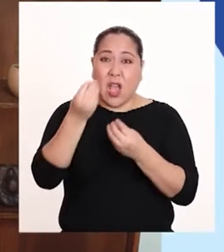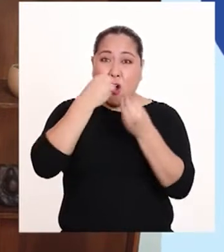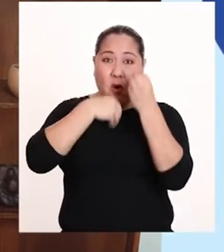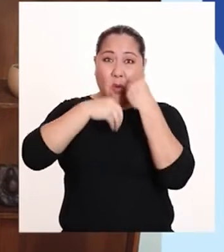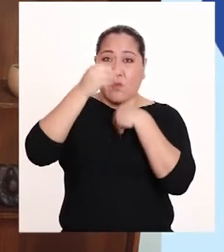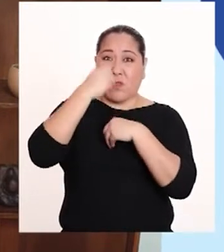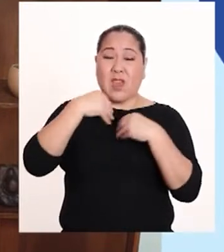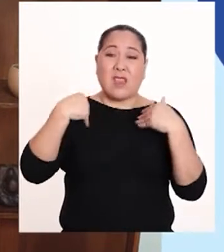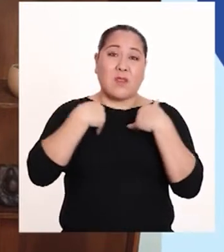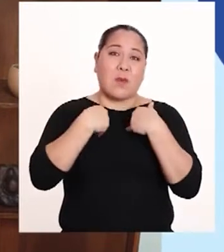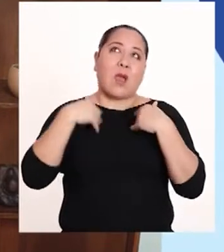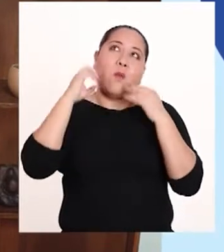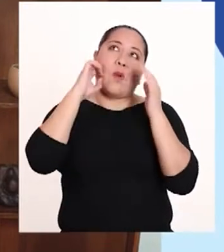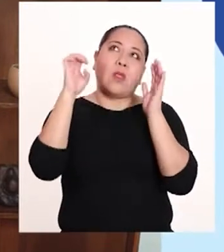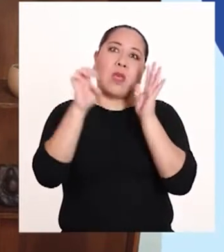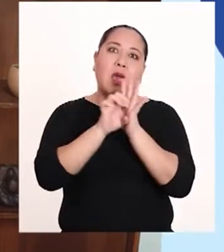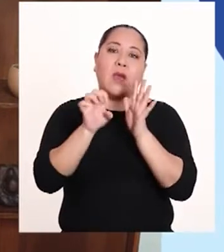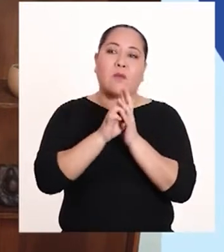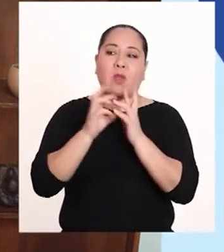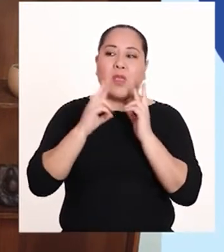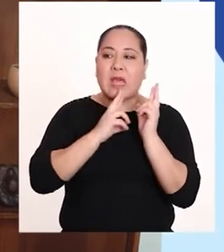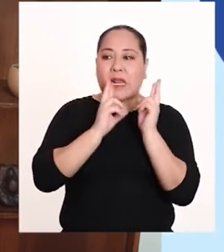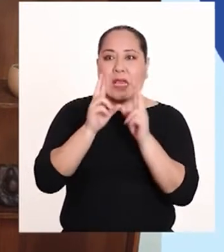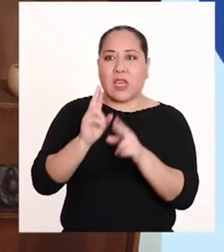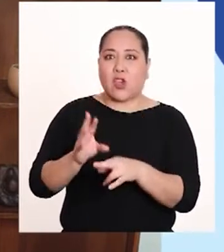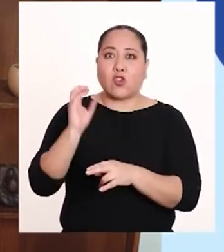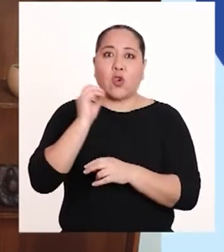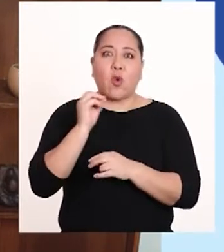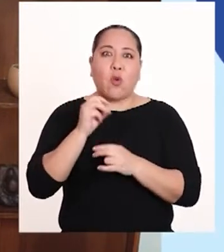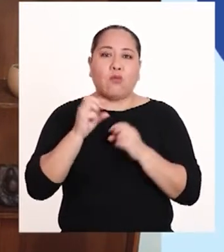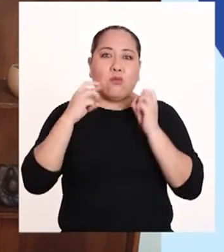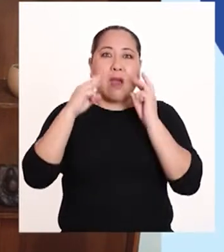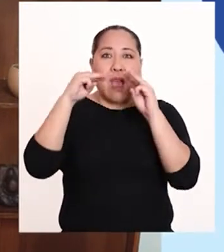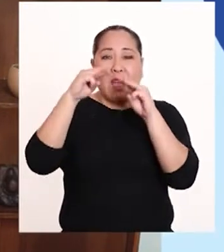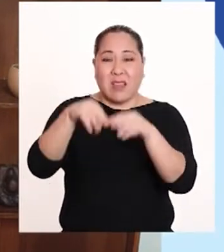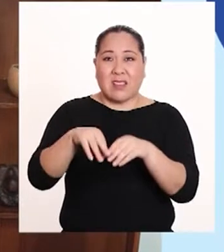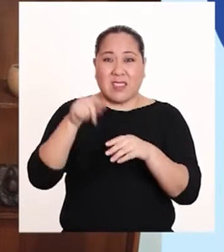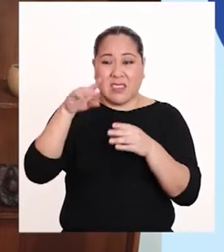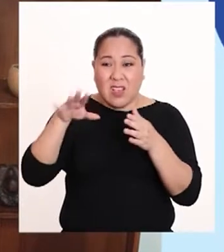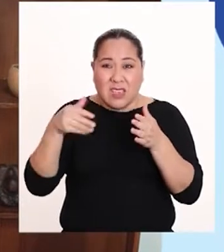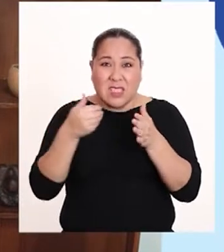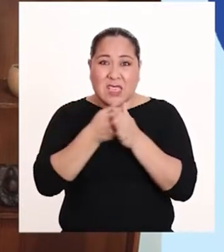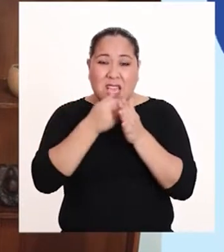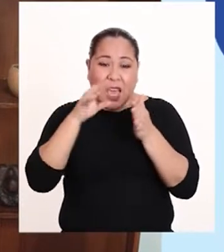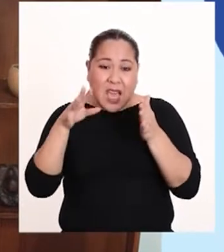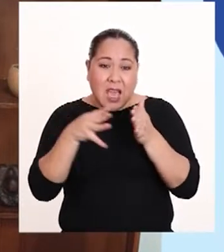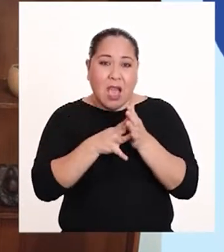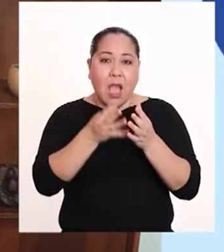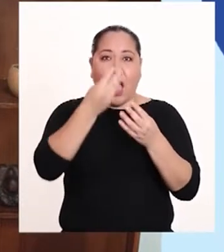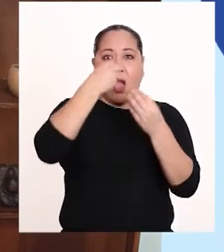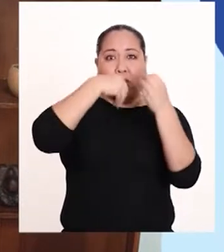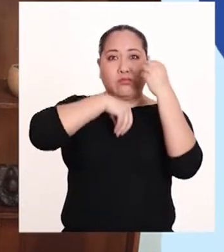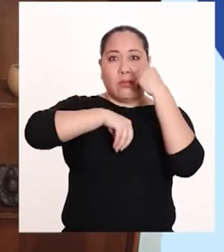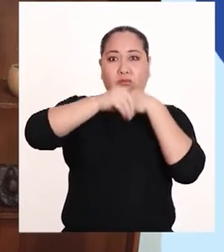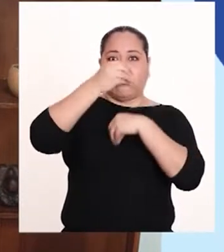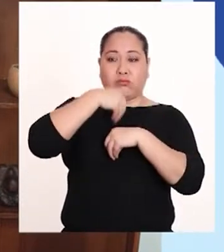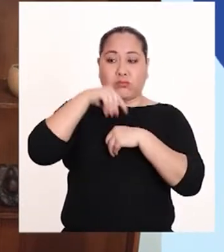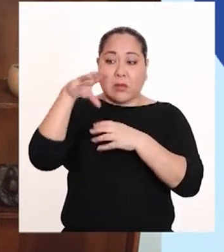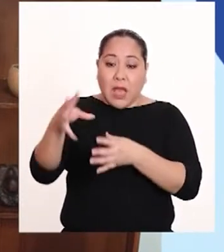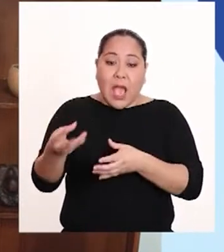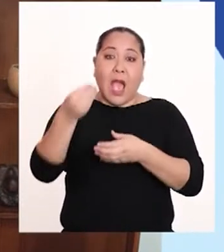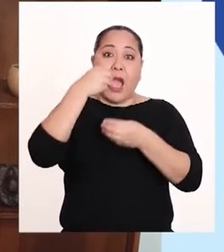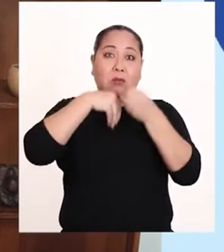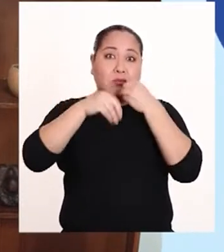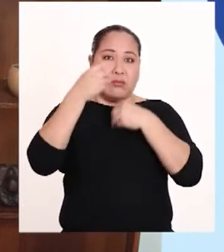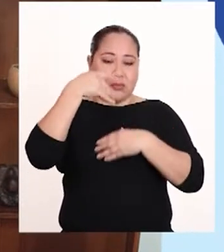por animales, por ejemplo, de ríos y mares. Así, pueden llegar por la cadena alimenticia hasta nuestro